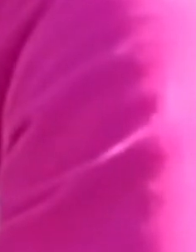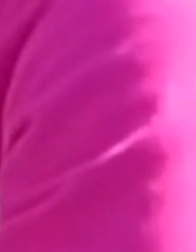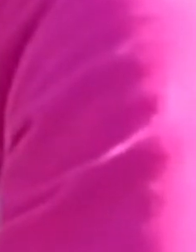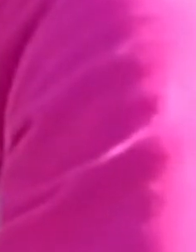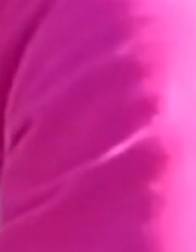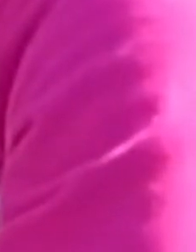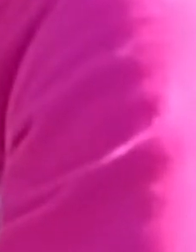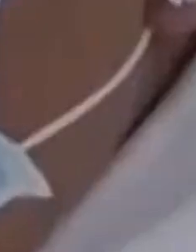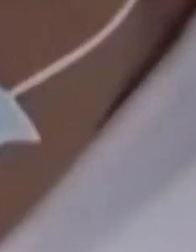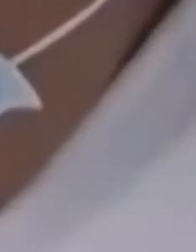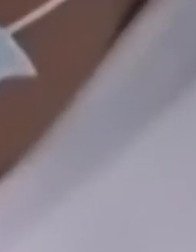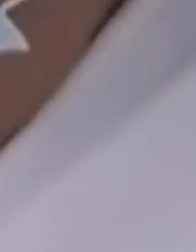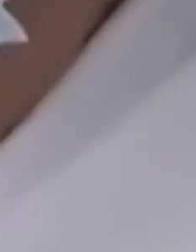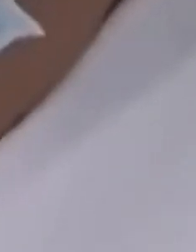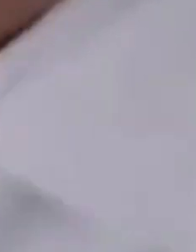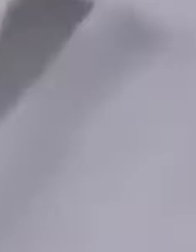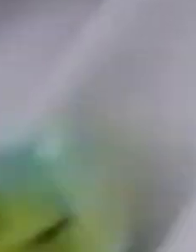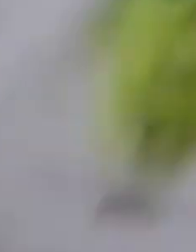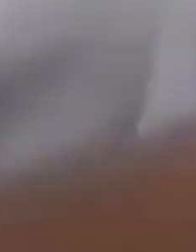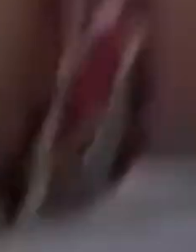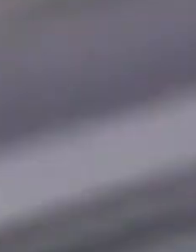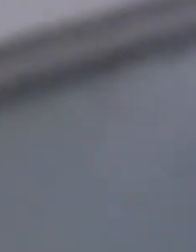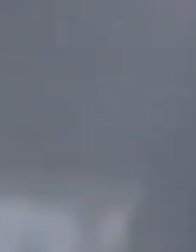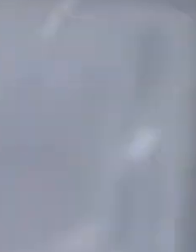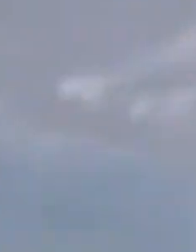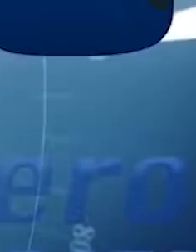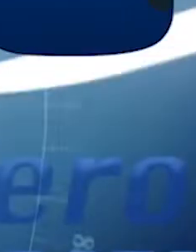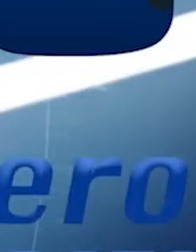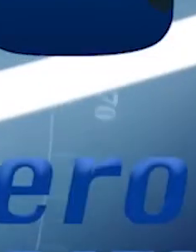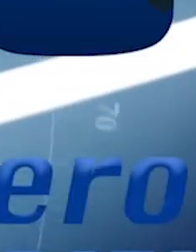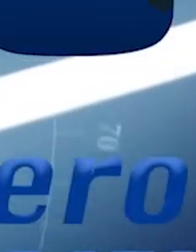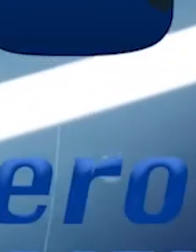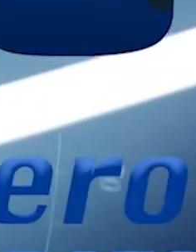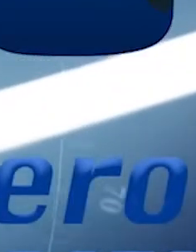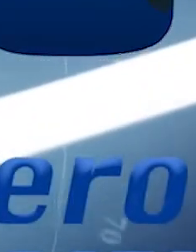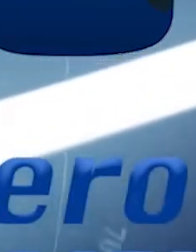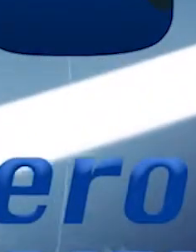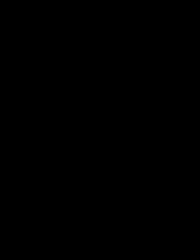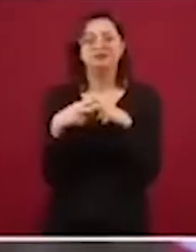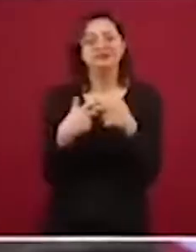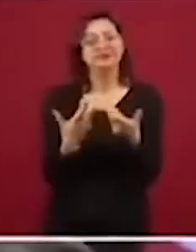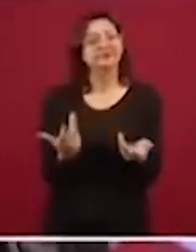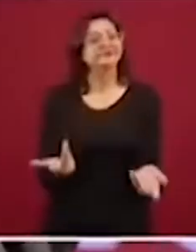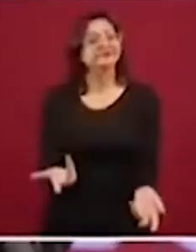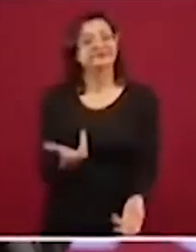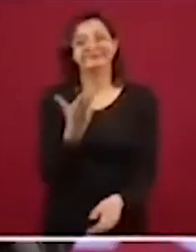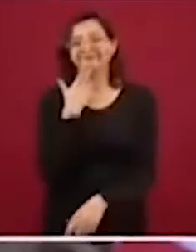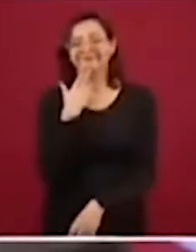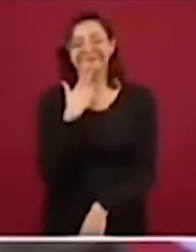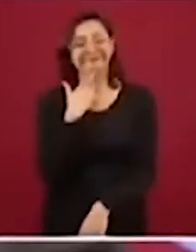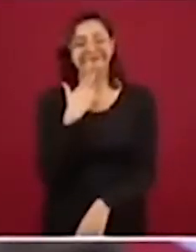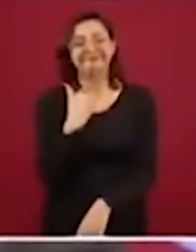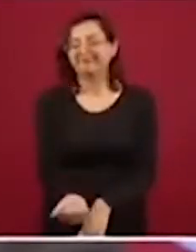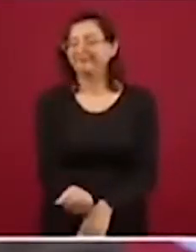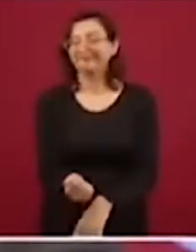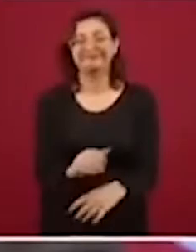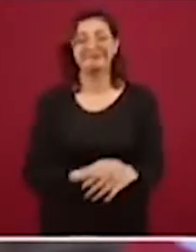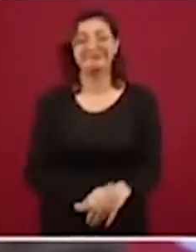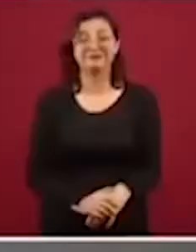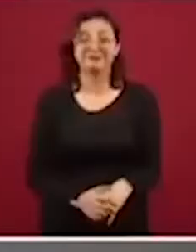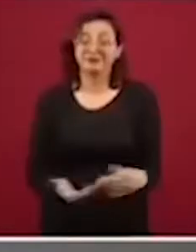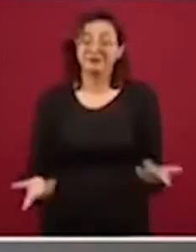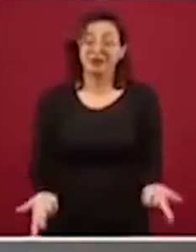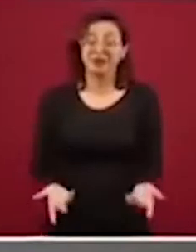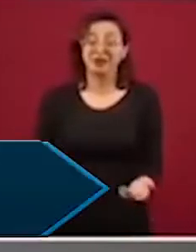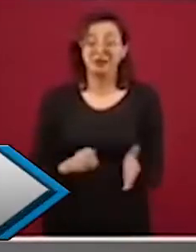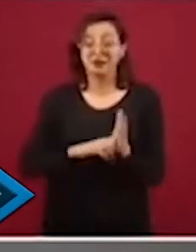prevengan el contagio de virus, por ello llamó a no hacer compras de pánico. El uso de cubrebocas, ahí tiene usted uno en